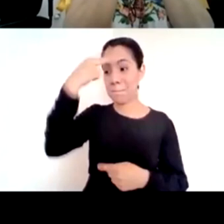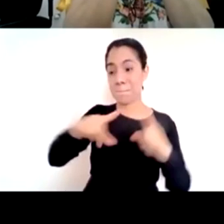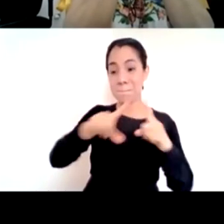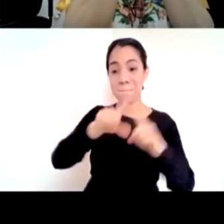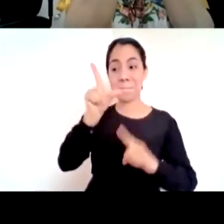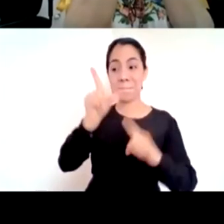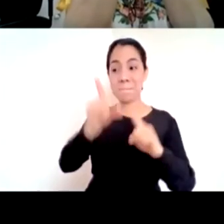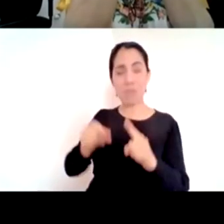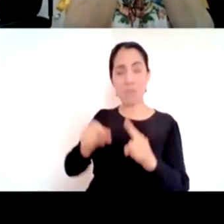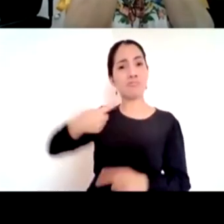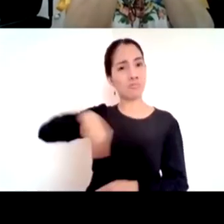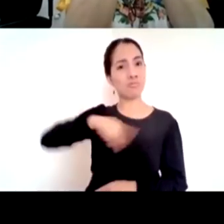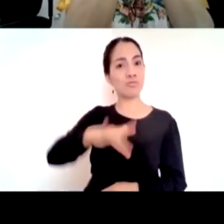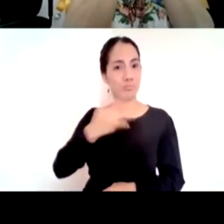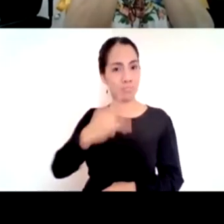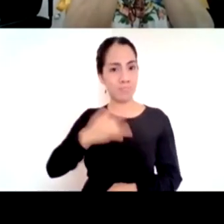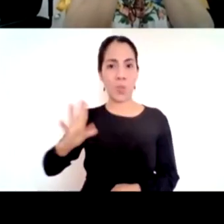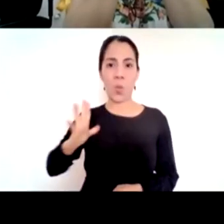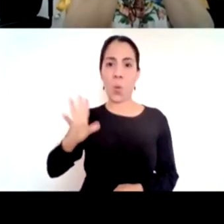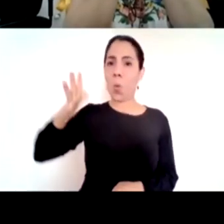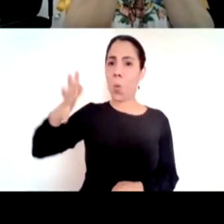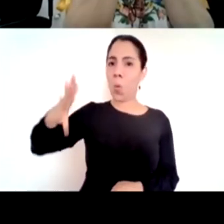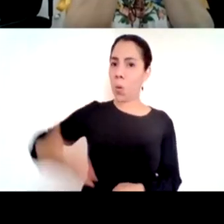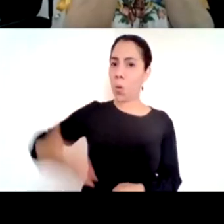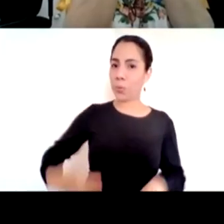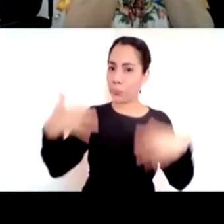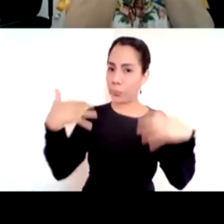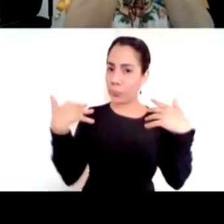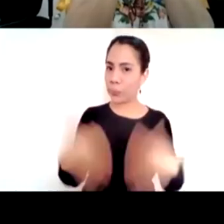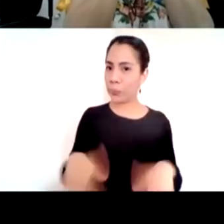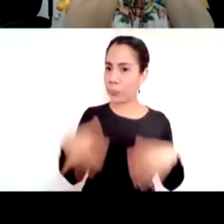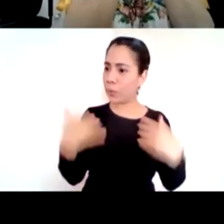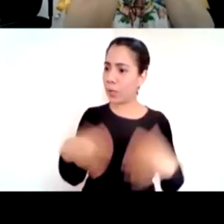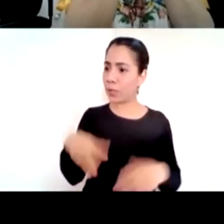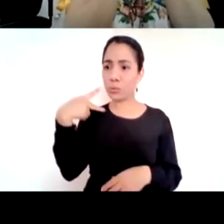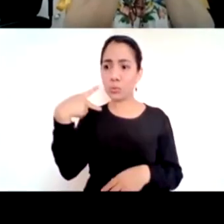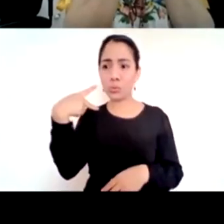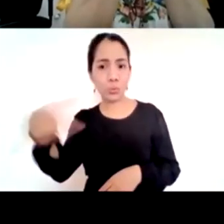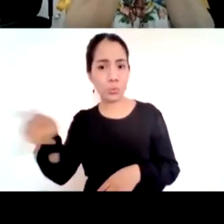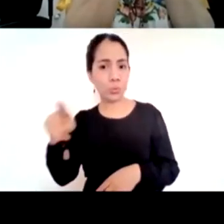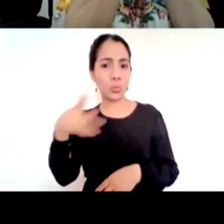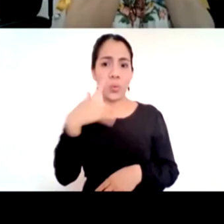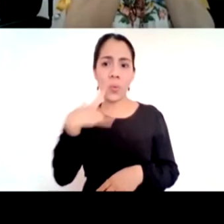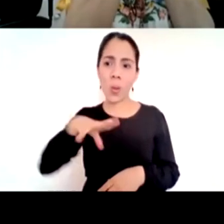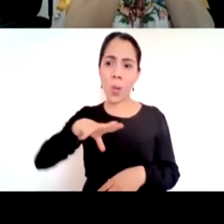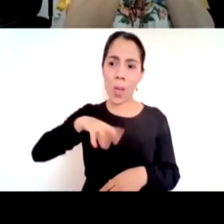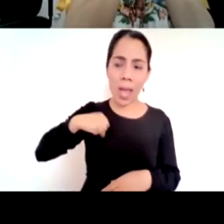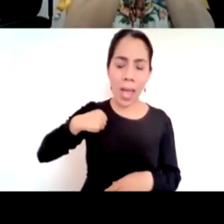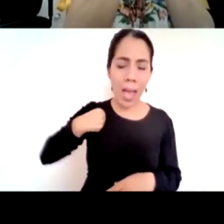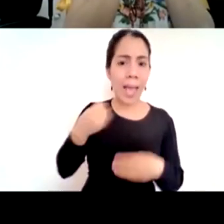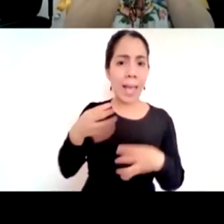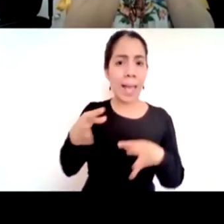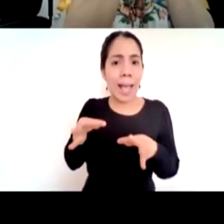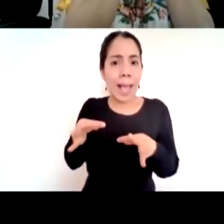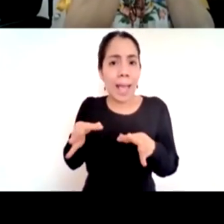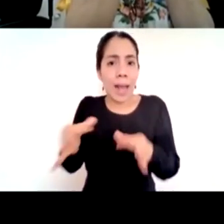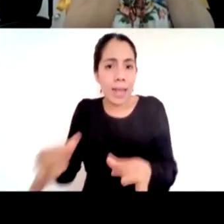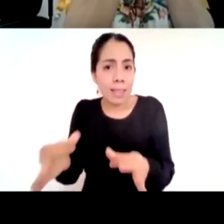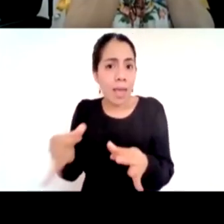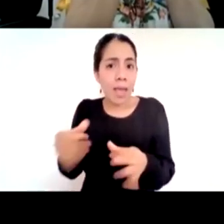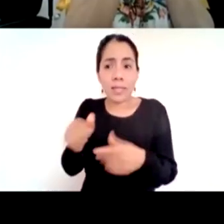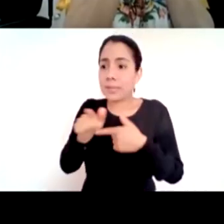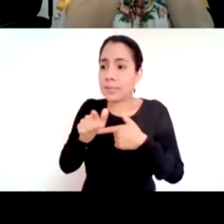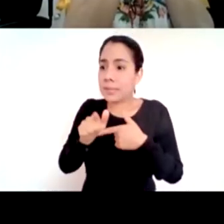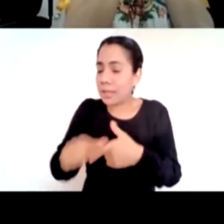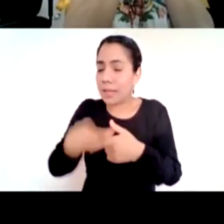magisterio de la calidad de la entrega de las ganas de seguir aprendiendo un